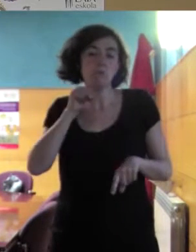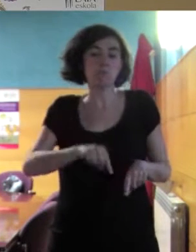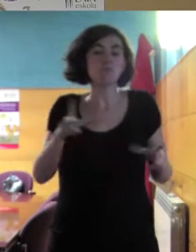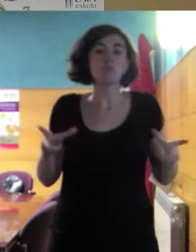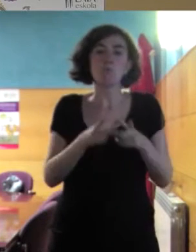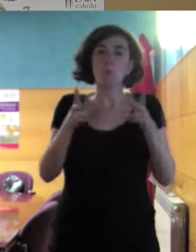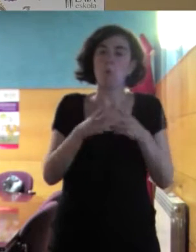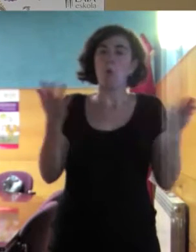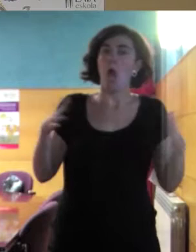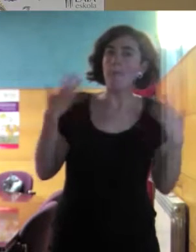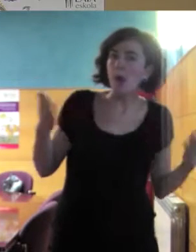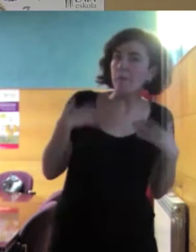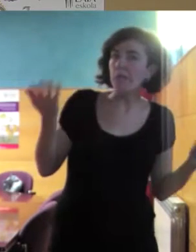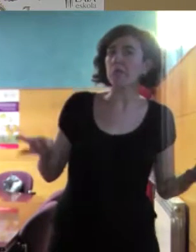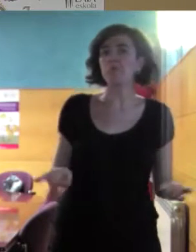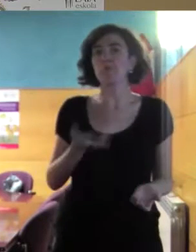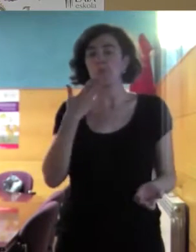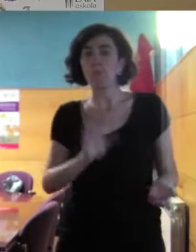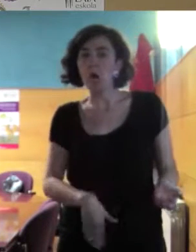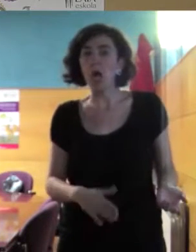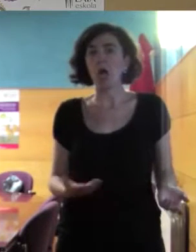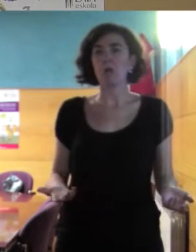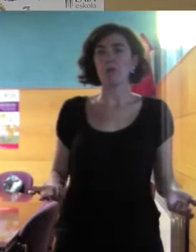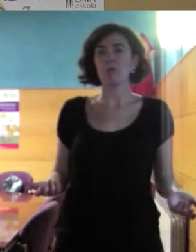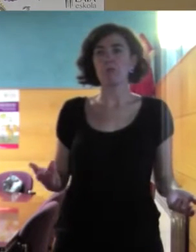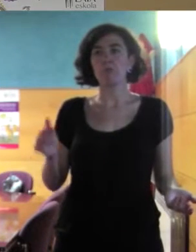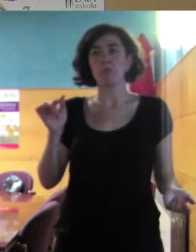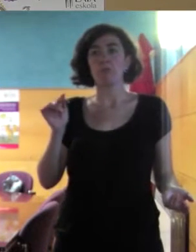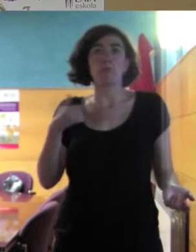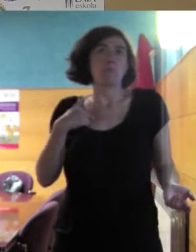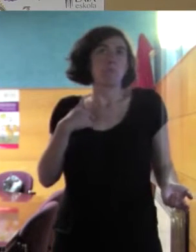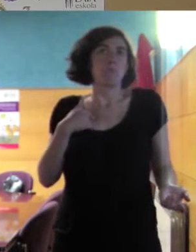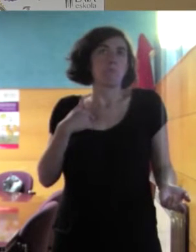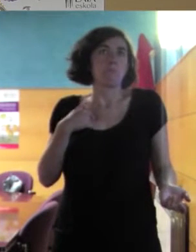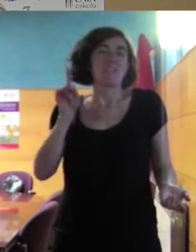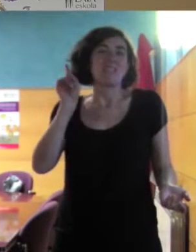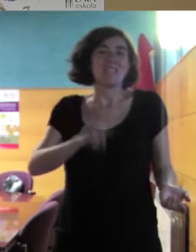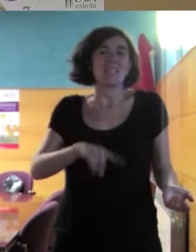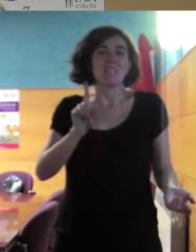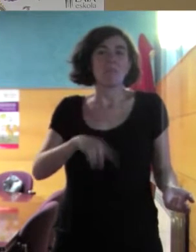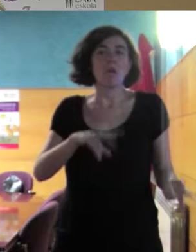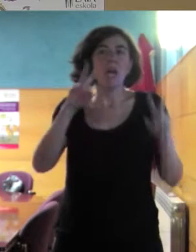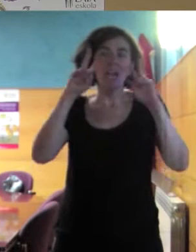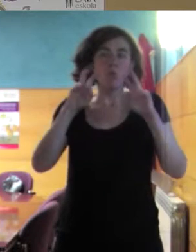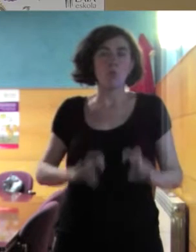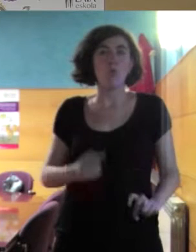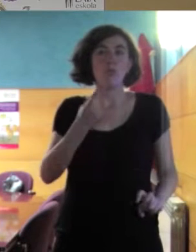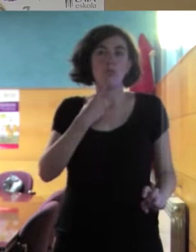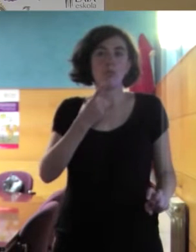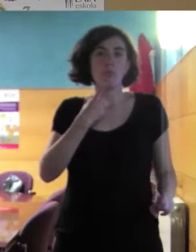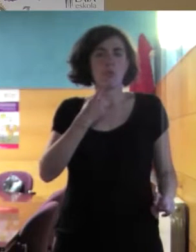y quizás también, pues en comparación con otros lugares, es relativamente amable, pero también los estudios dicen que es una sociedad